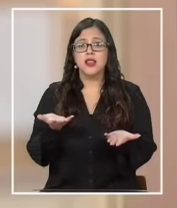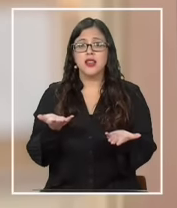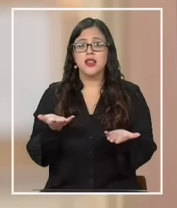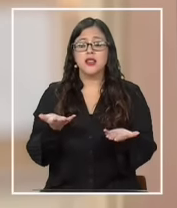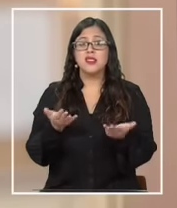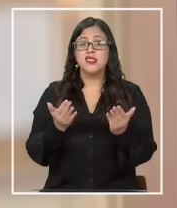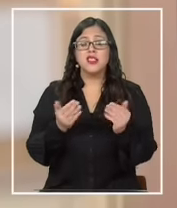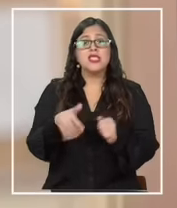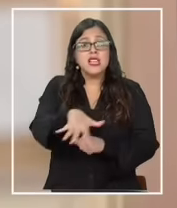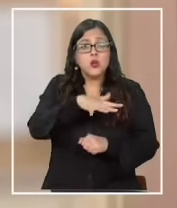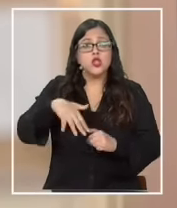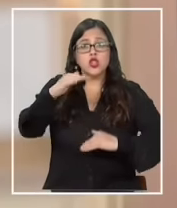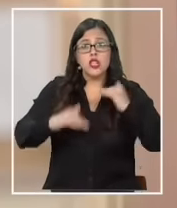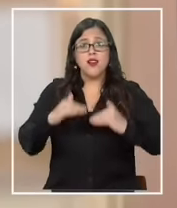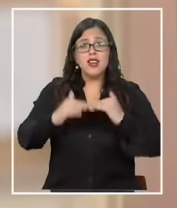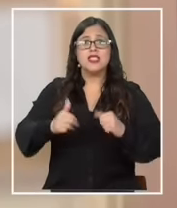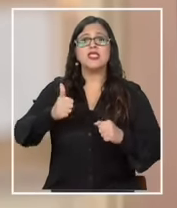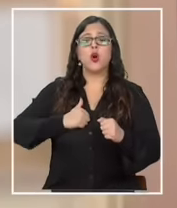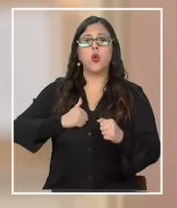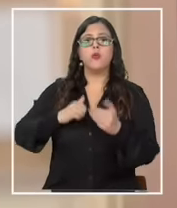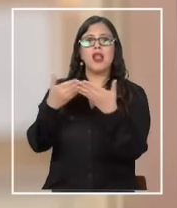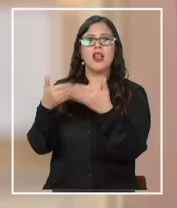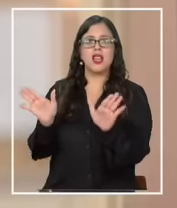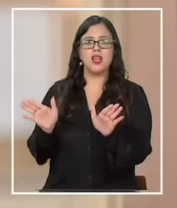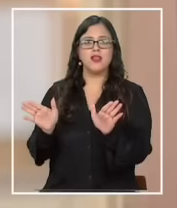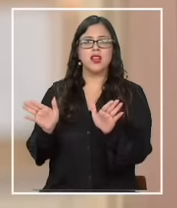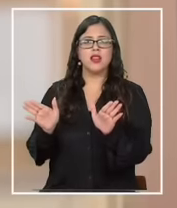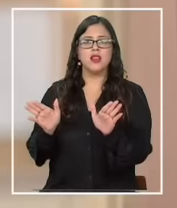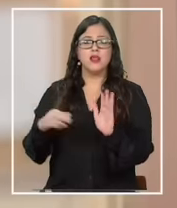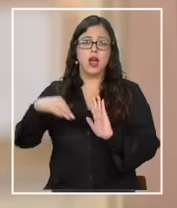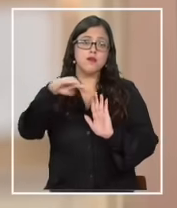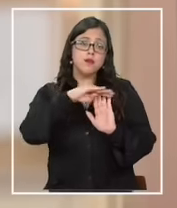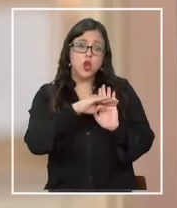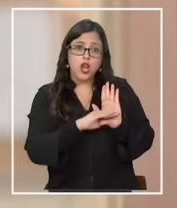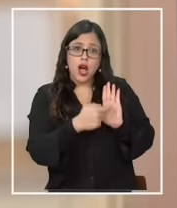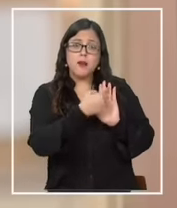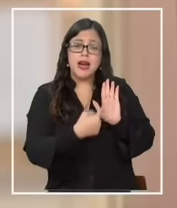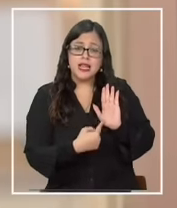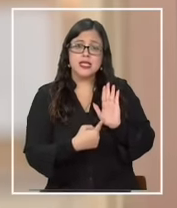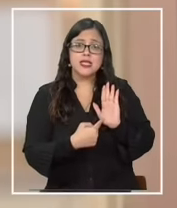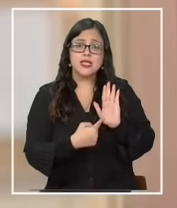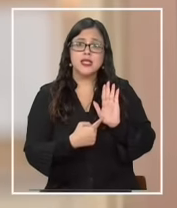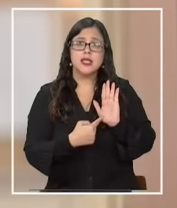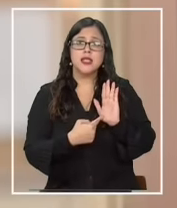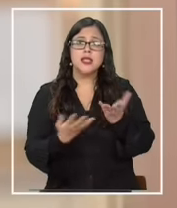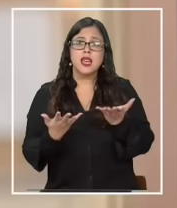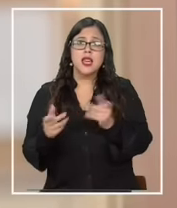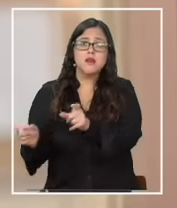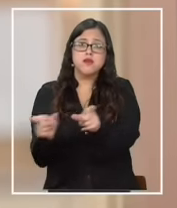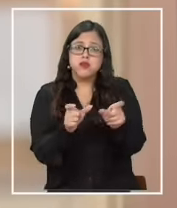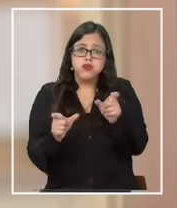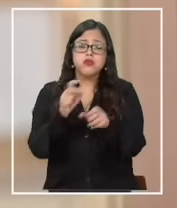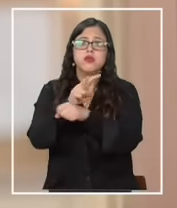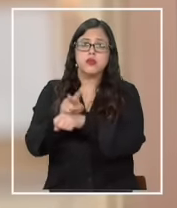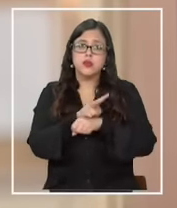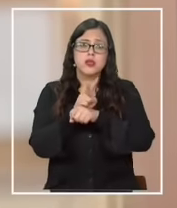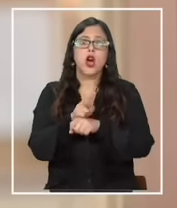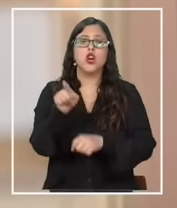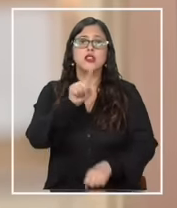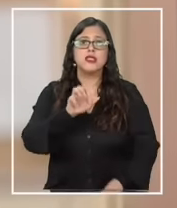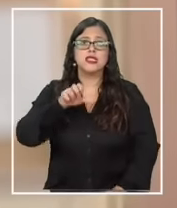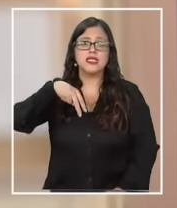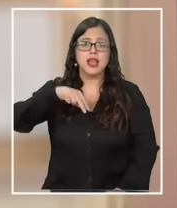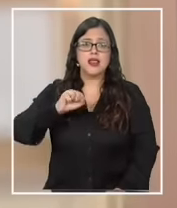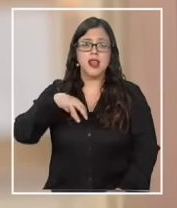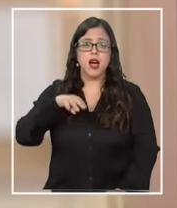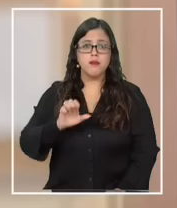las sanciones se cumplen en el medio libre, en programas que son cautelados y administrados por CENAME y que son,